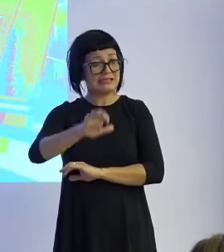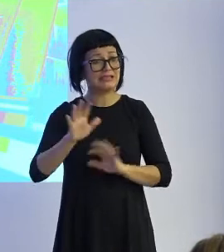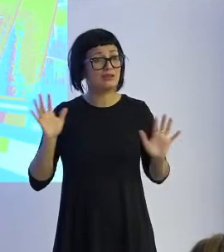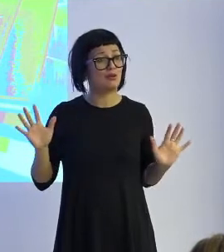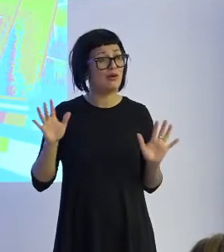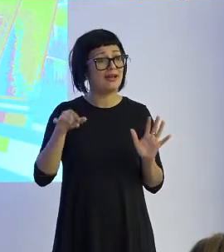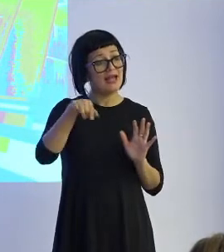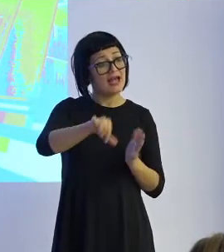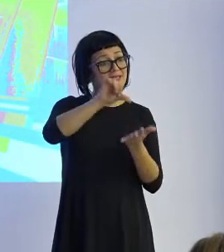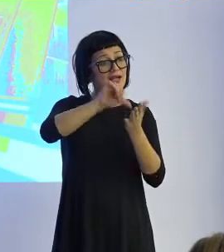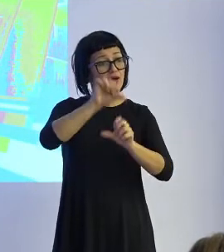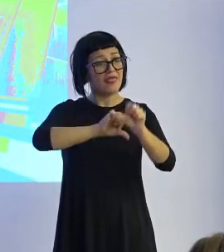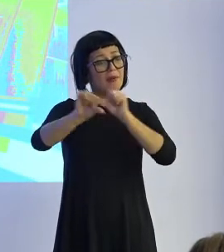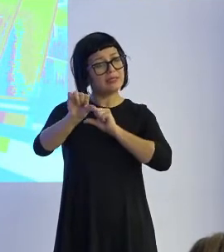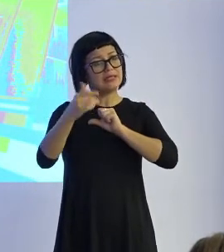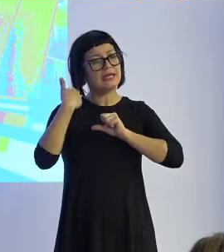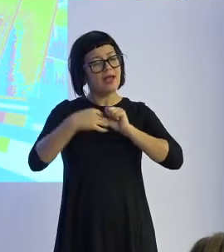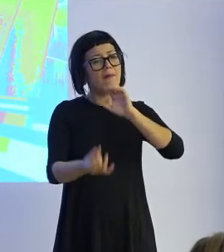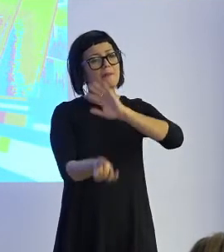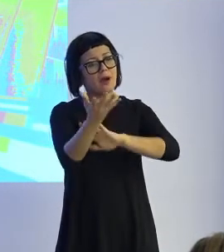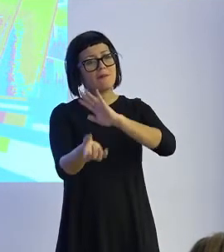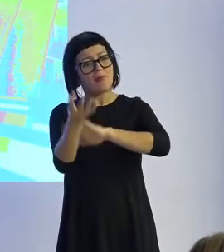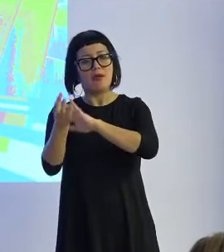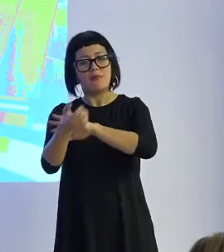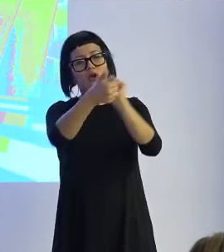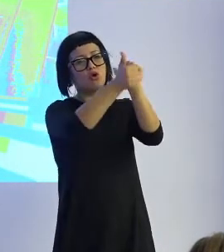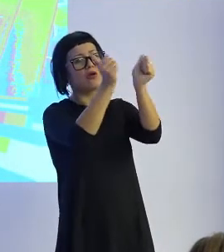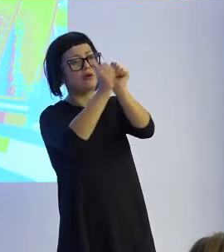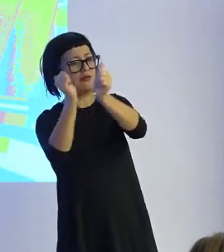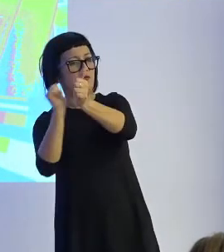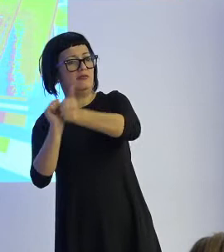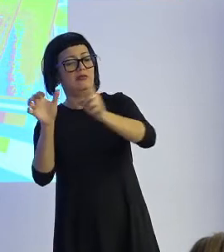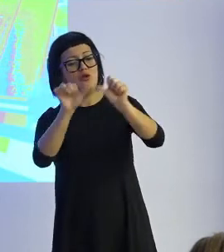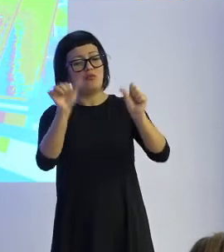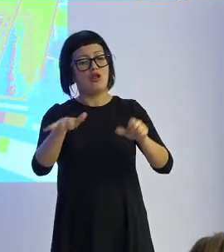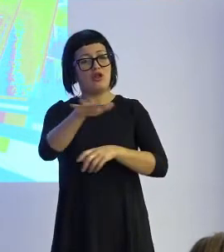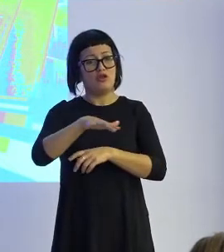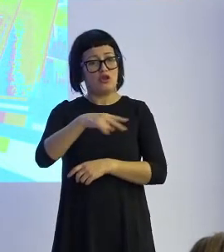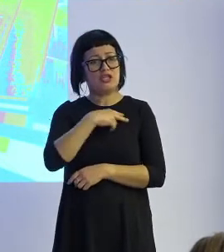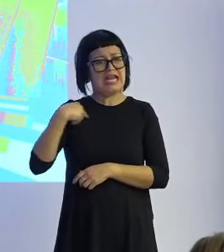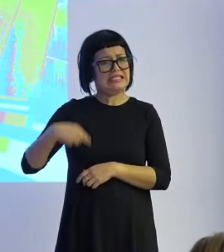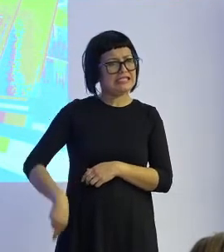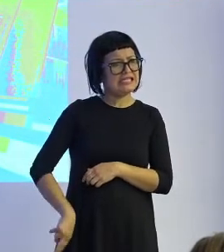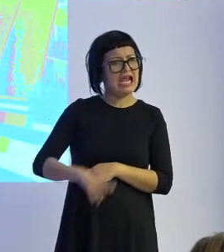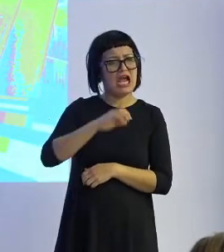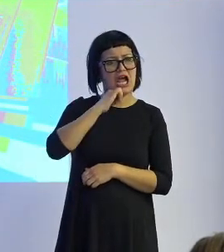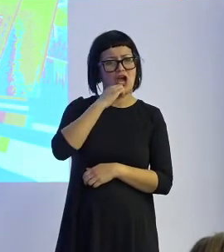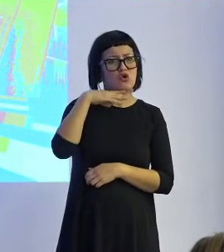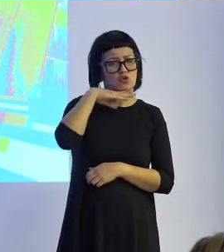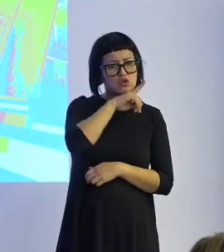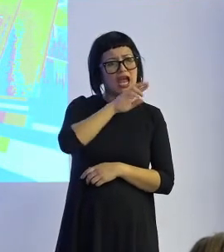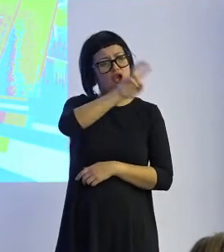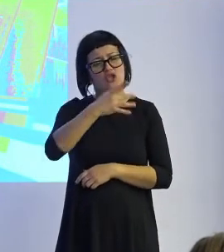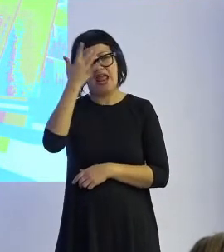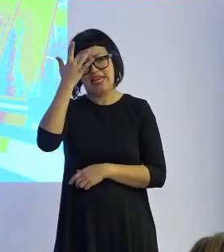de esta ciudad se van a seguir creando copiando replicando ese modelo en China Rusia y otra en India